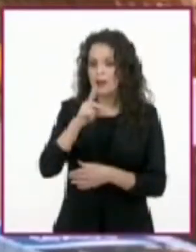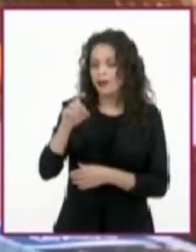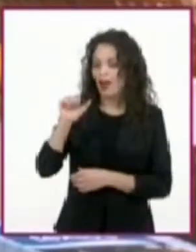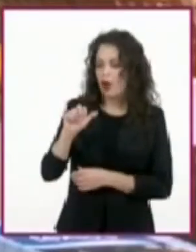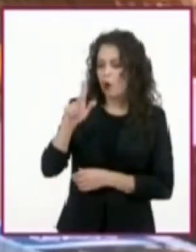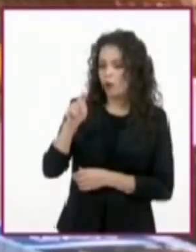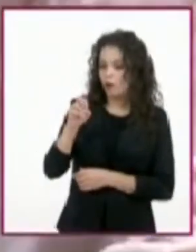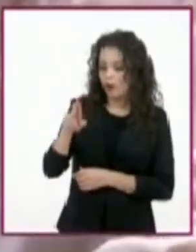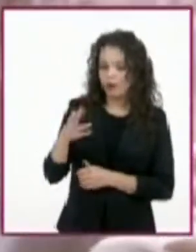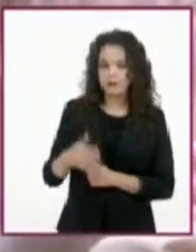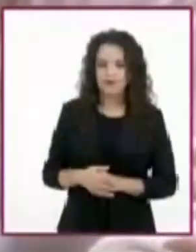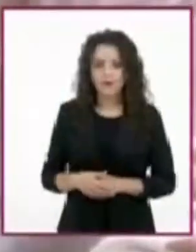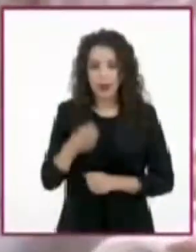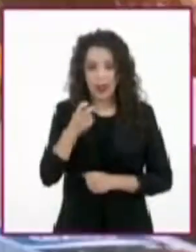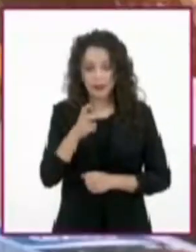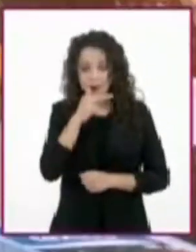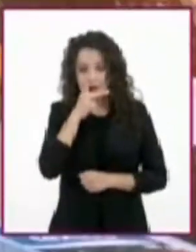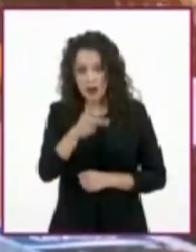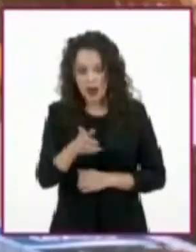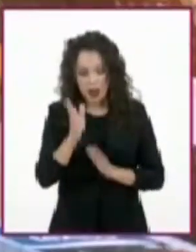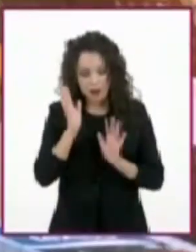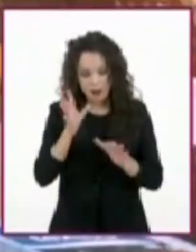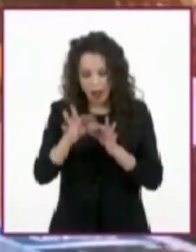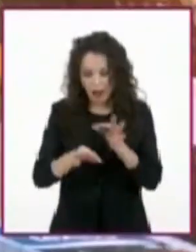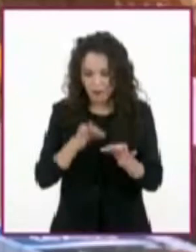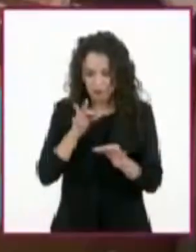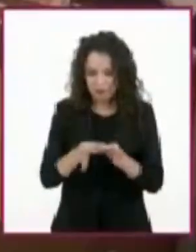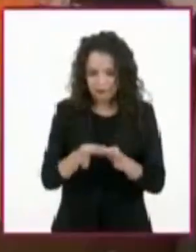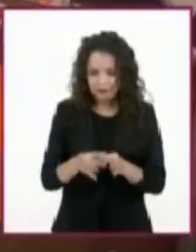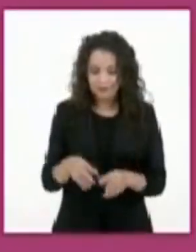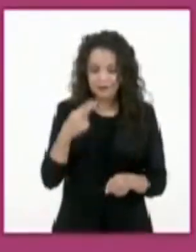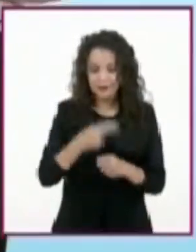esta palabra ya se coció. ¡Hasta la próxima!